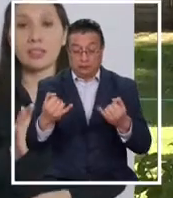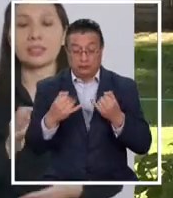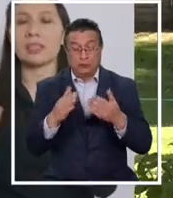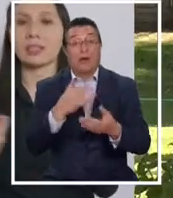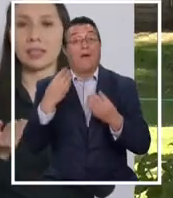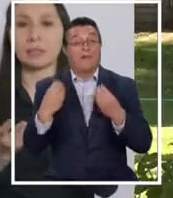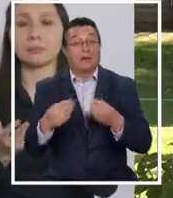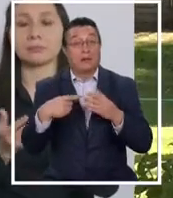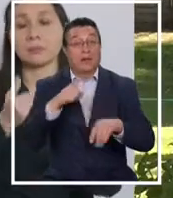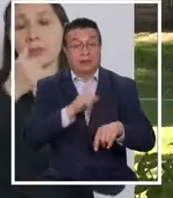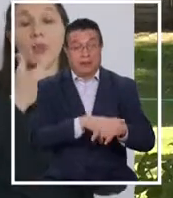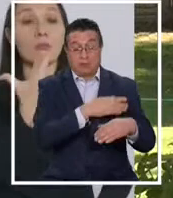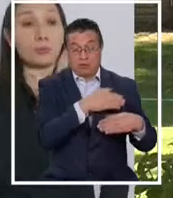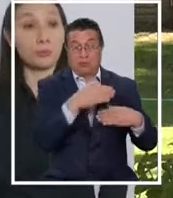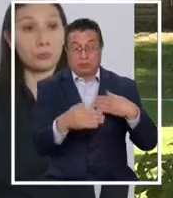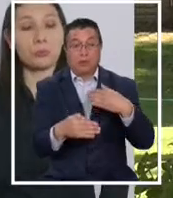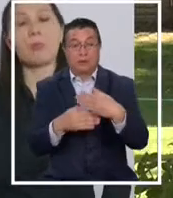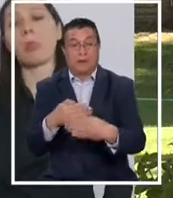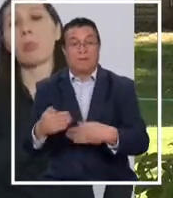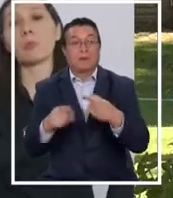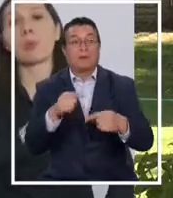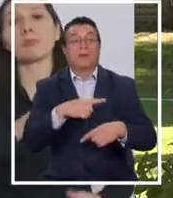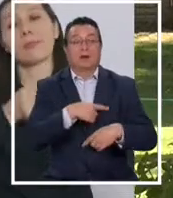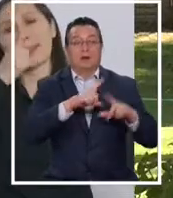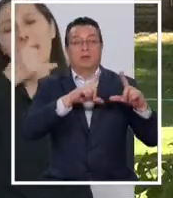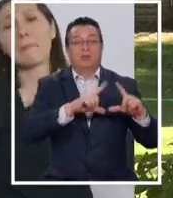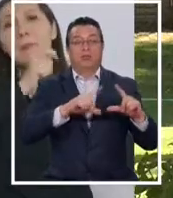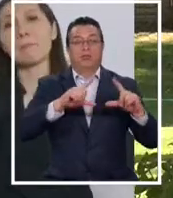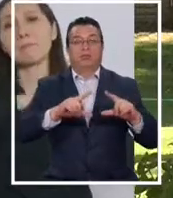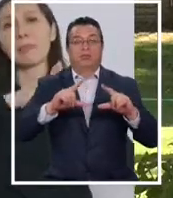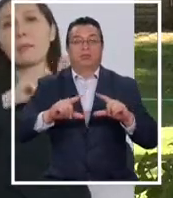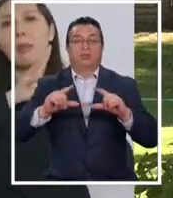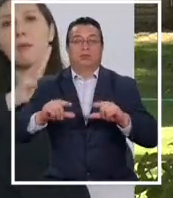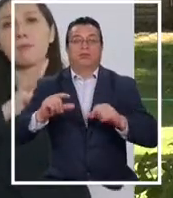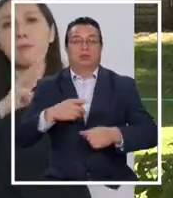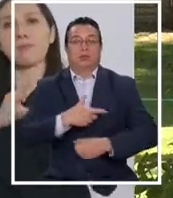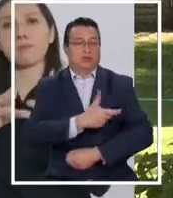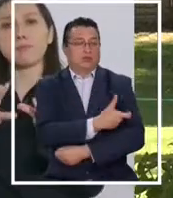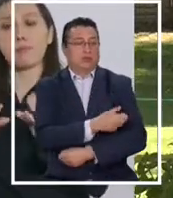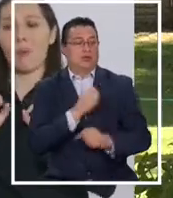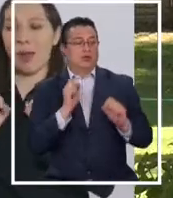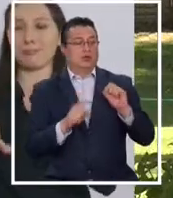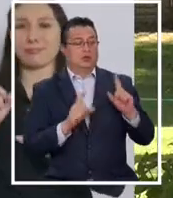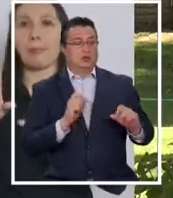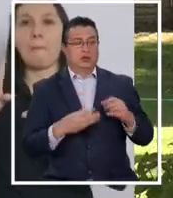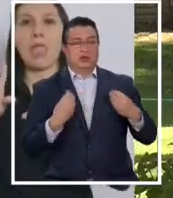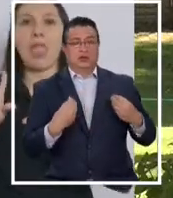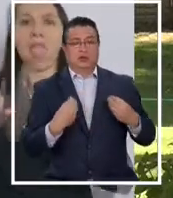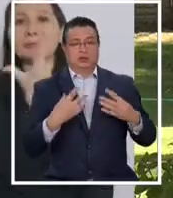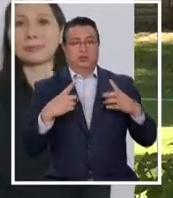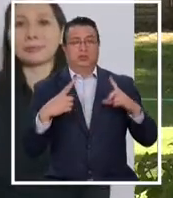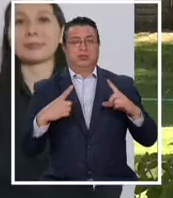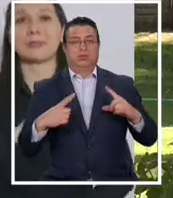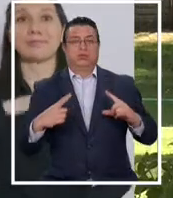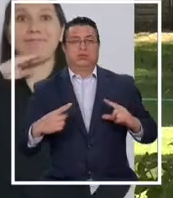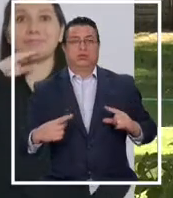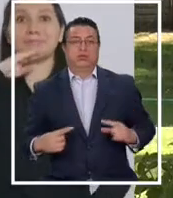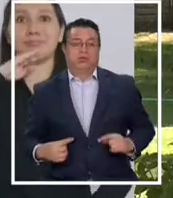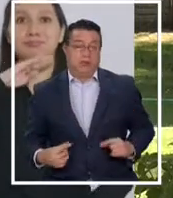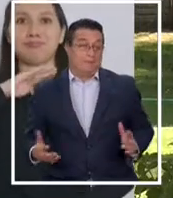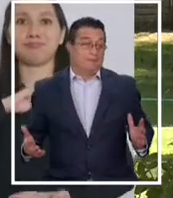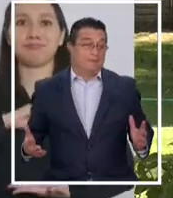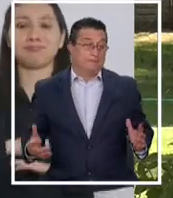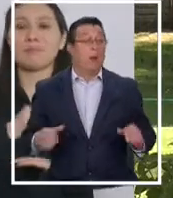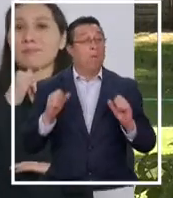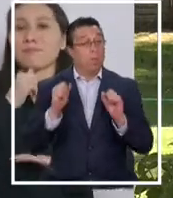con el tiempo esta vacuna va perdiendo la respuesta inmune celular. Podría ocurrir